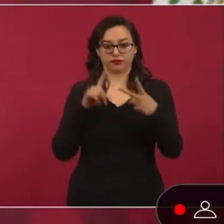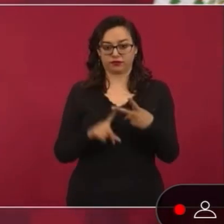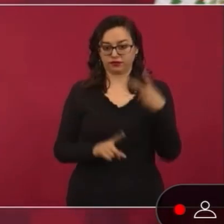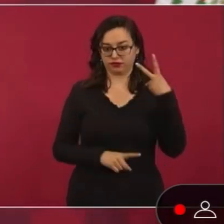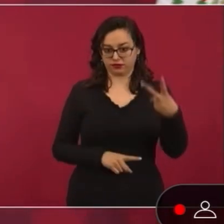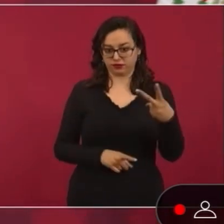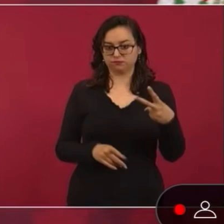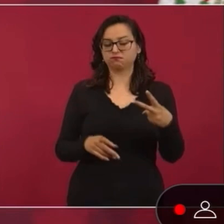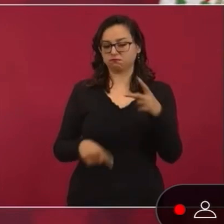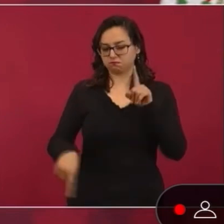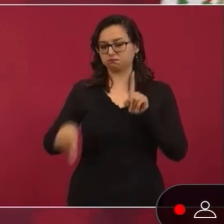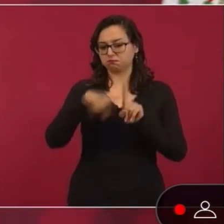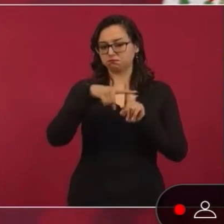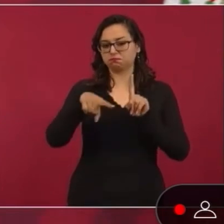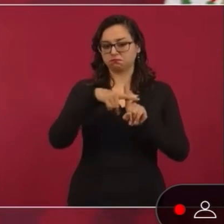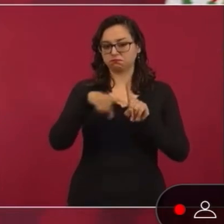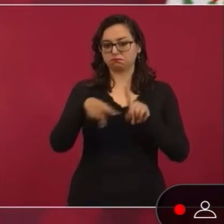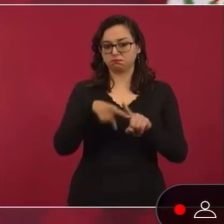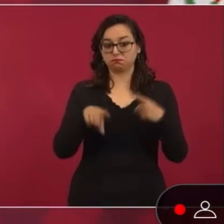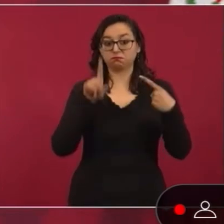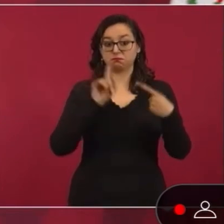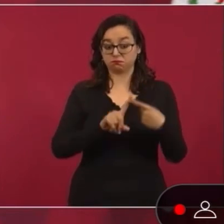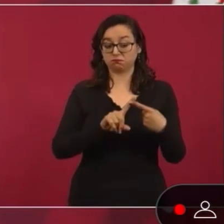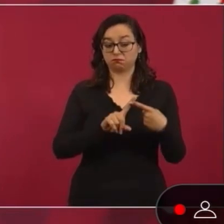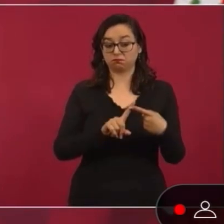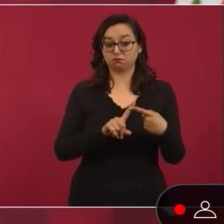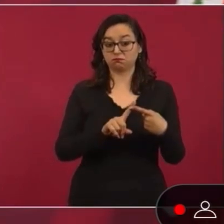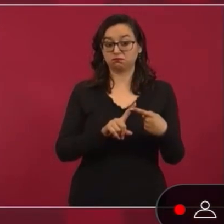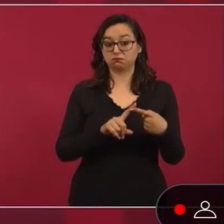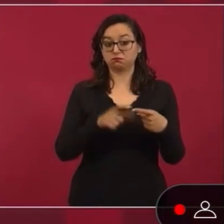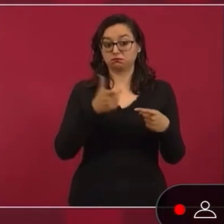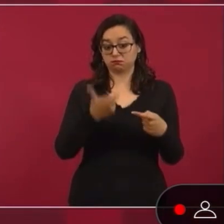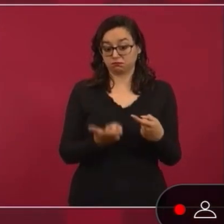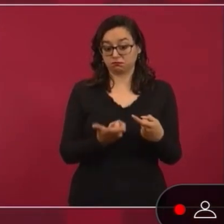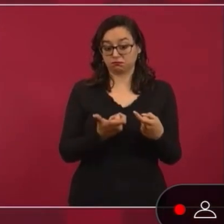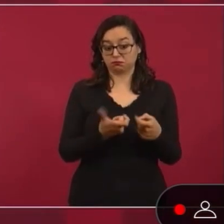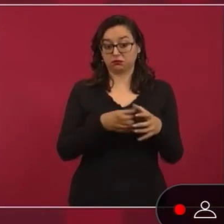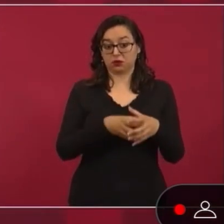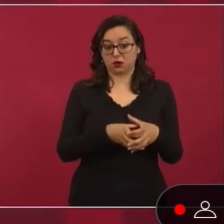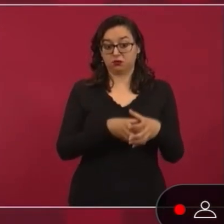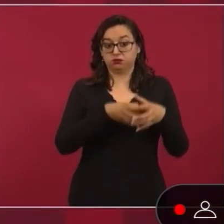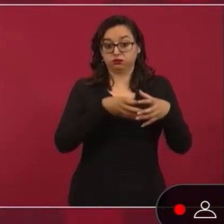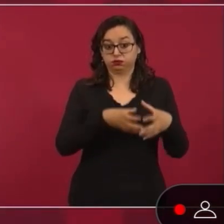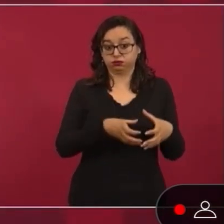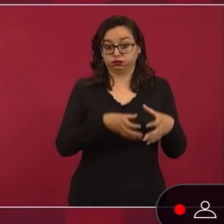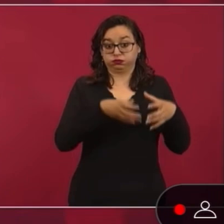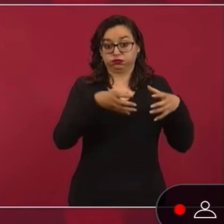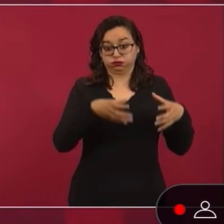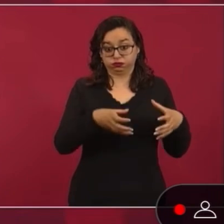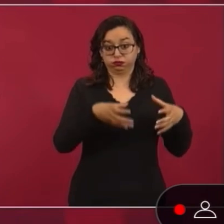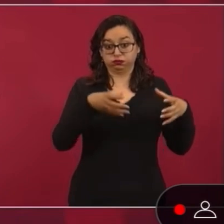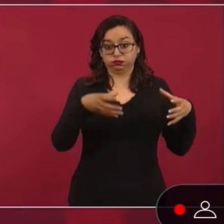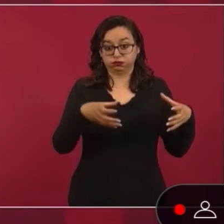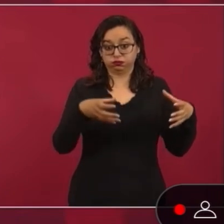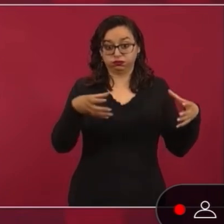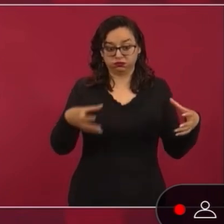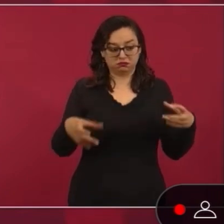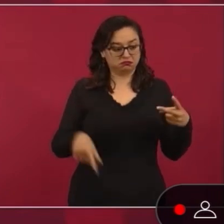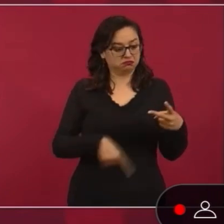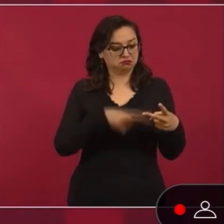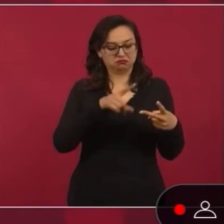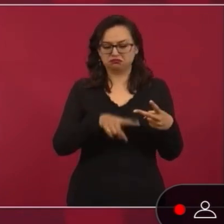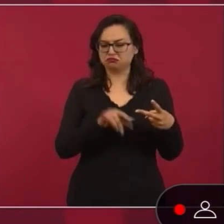crecimiento, sin inflación